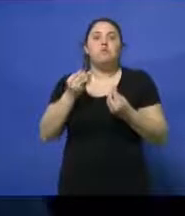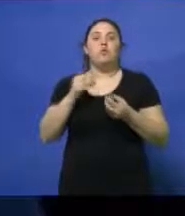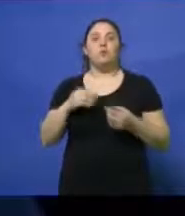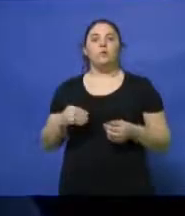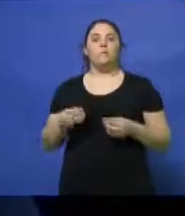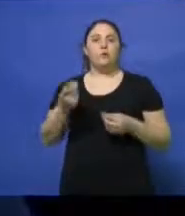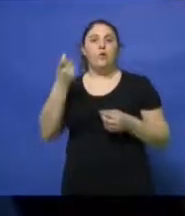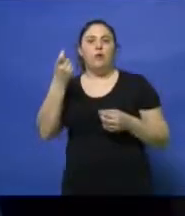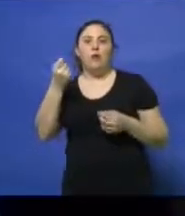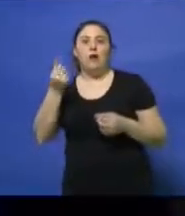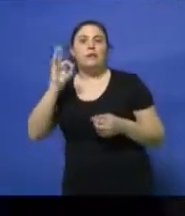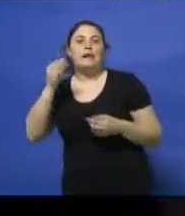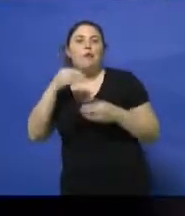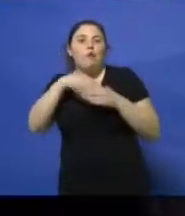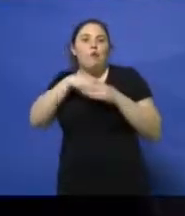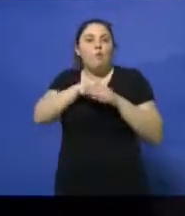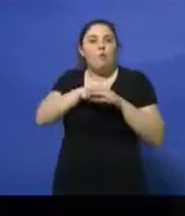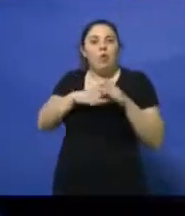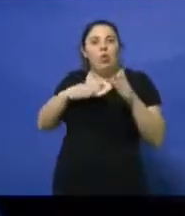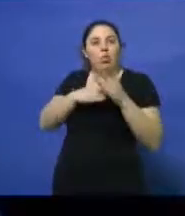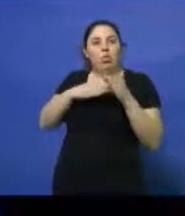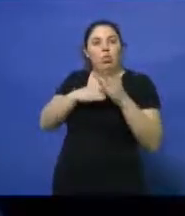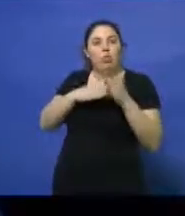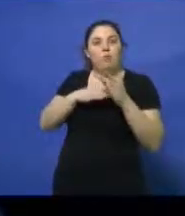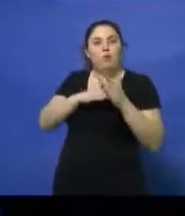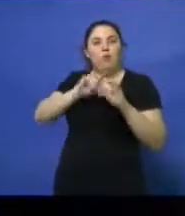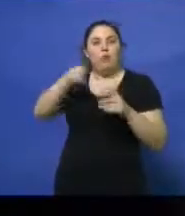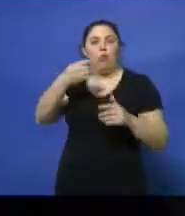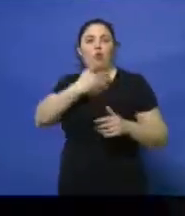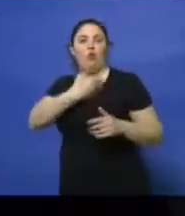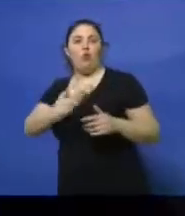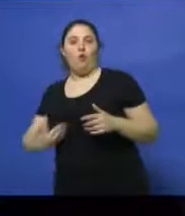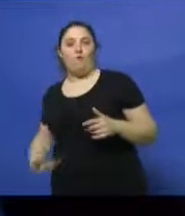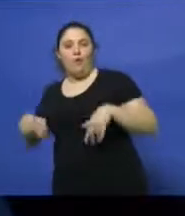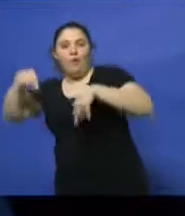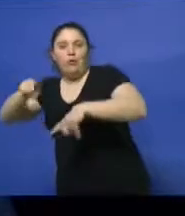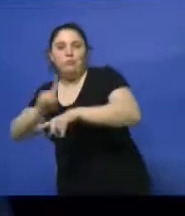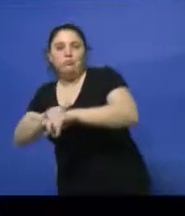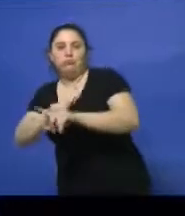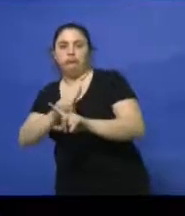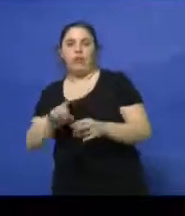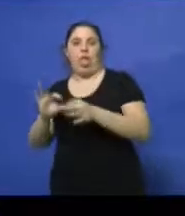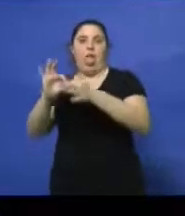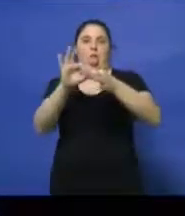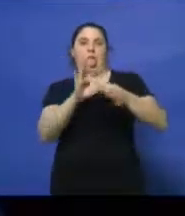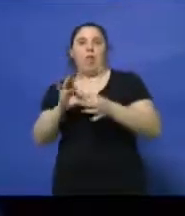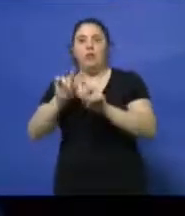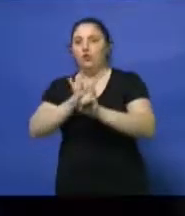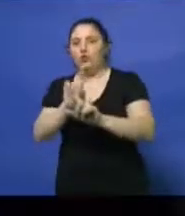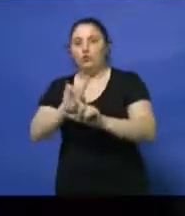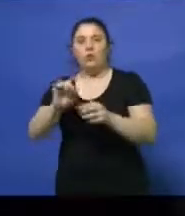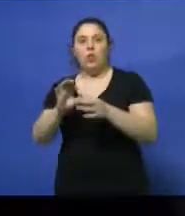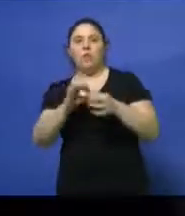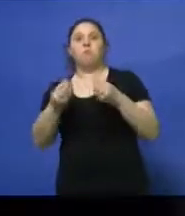bien las cosas, pero no tenés que depender nunca del gobierno de turno, sino que tenemos que depender de otra